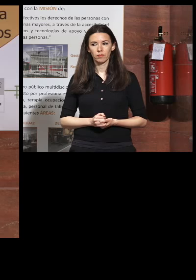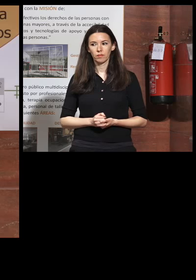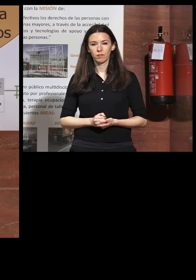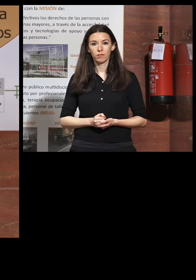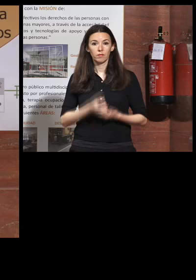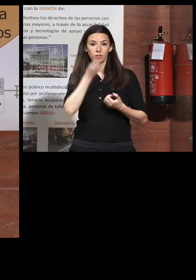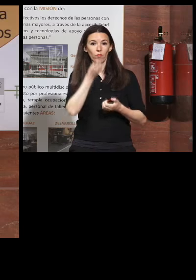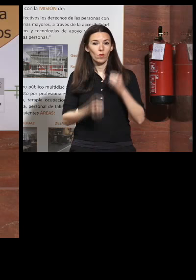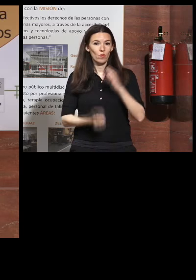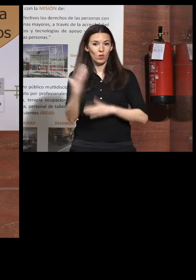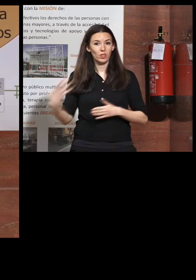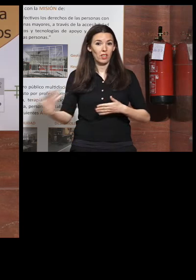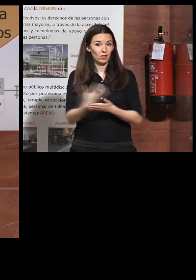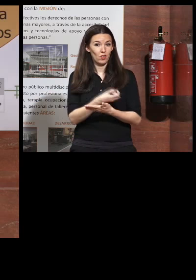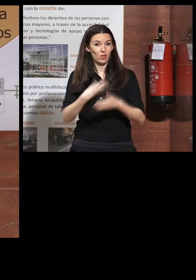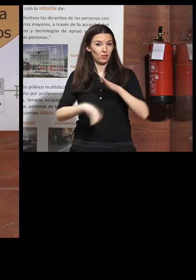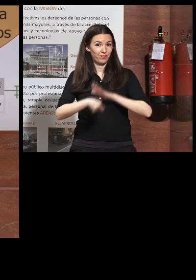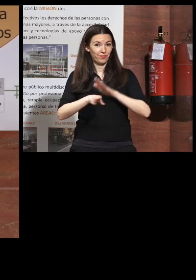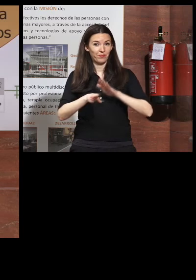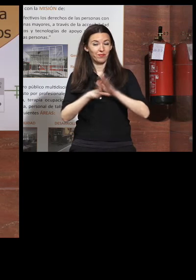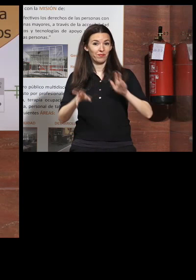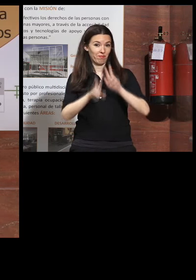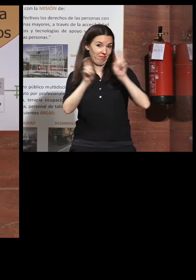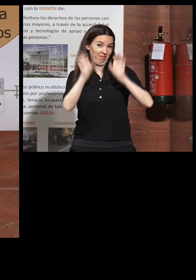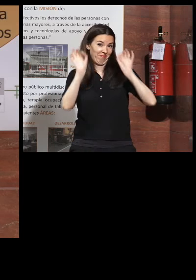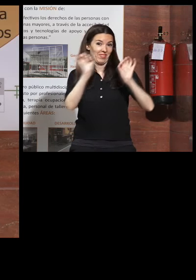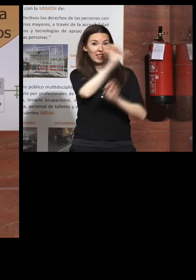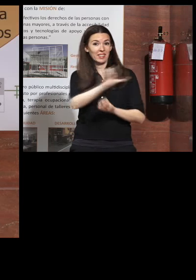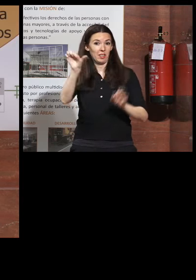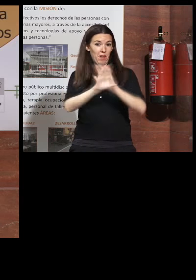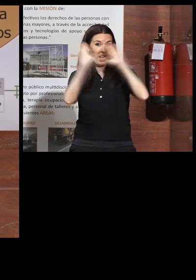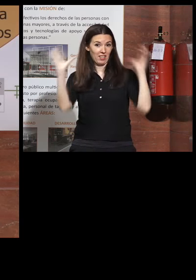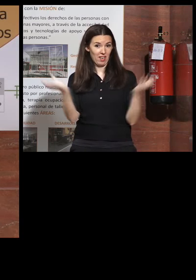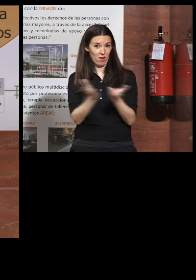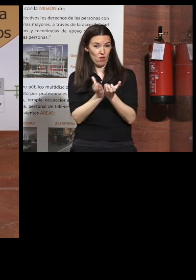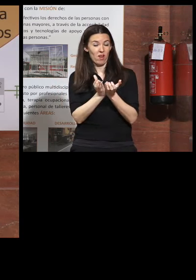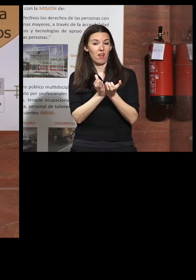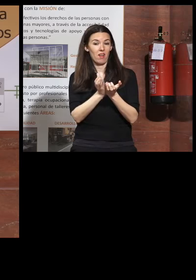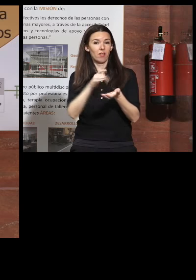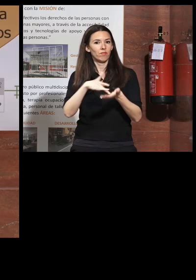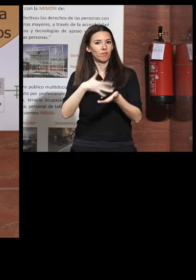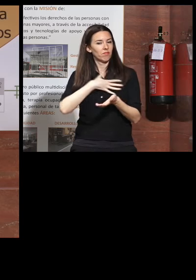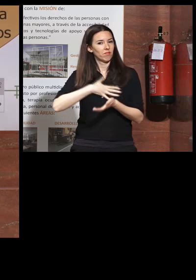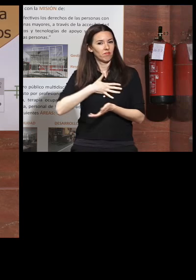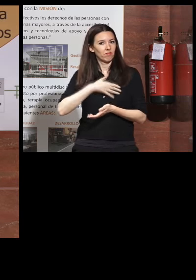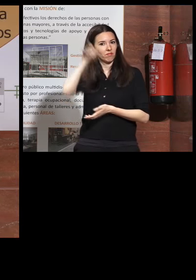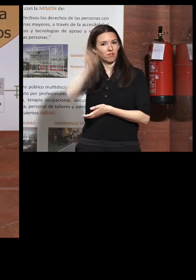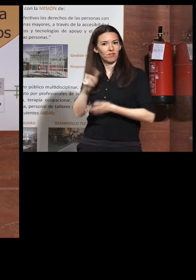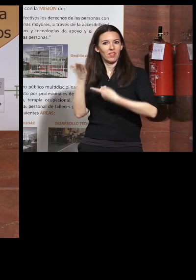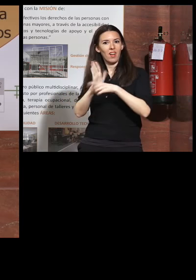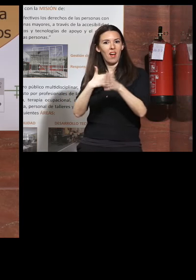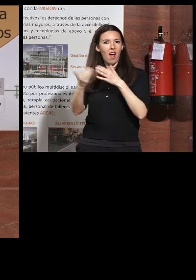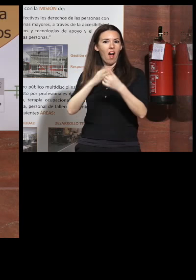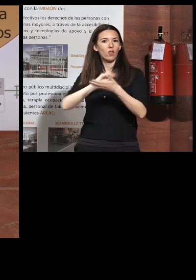Bueno, pues buenos días a todos continuamos con la semana internacional tengo el placer de presentaros a la doctora